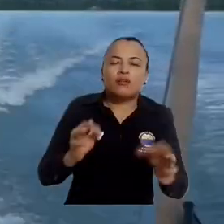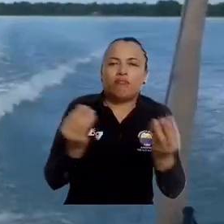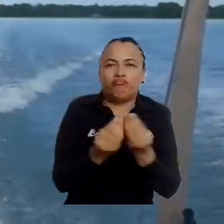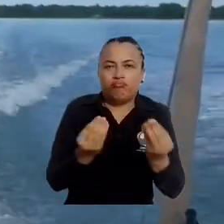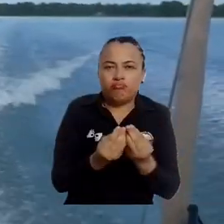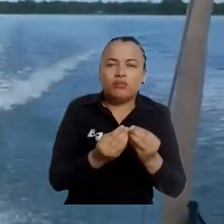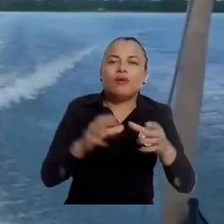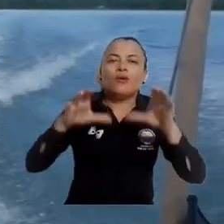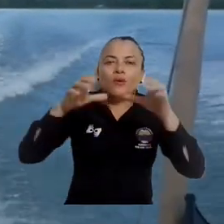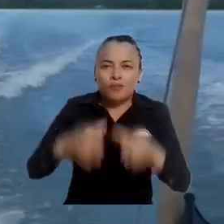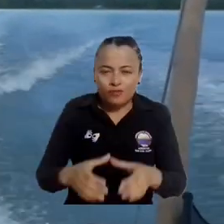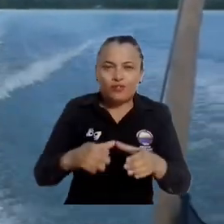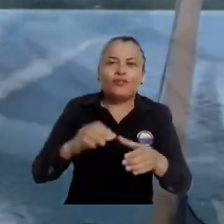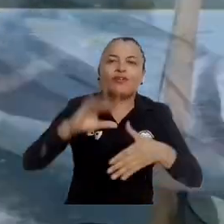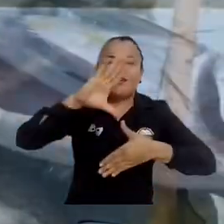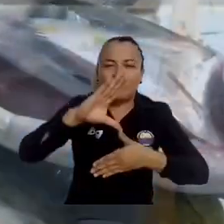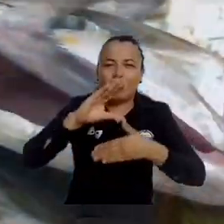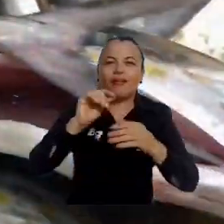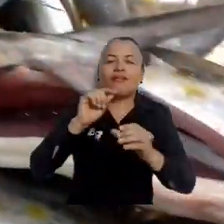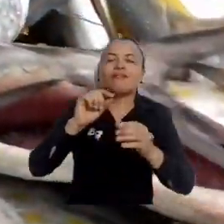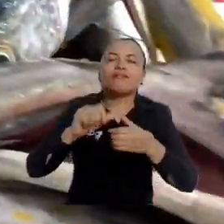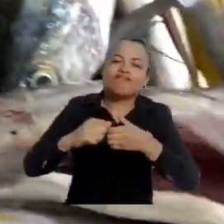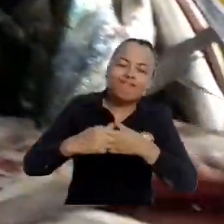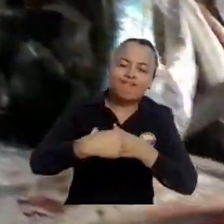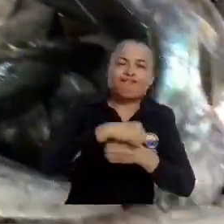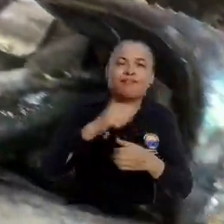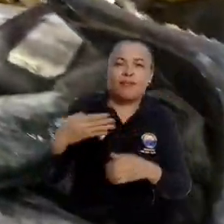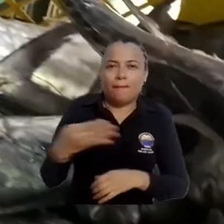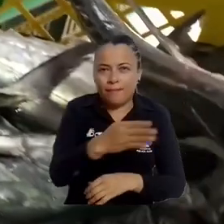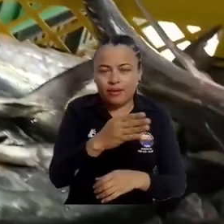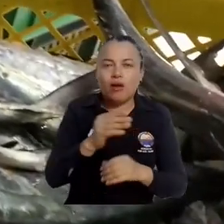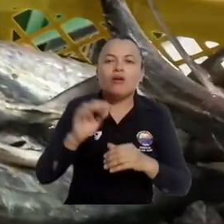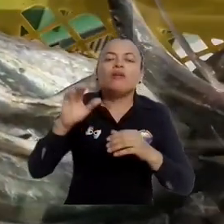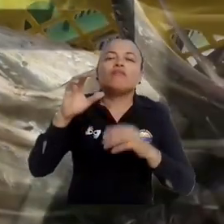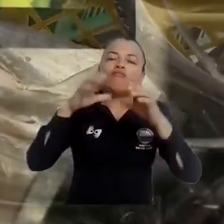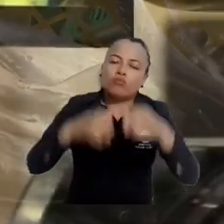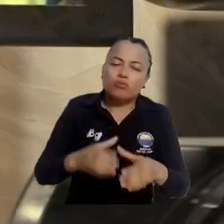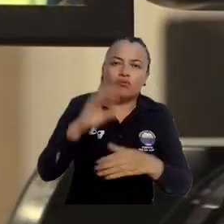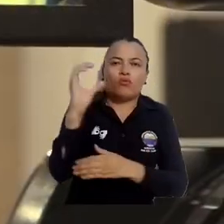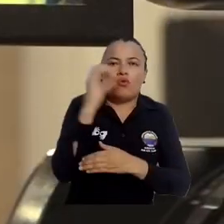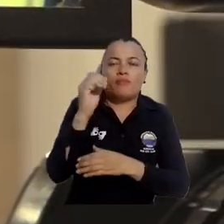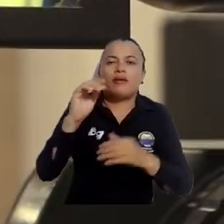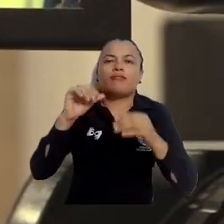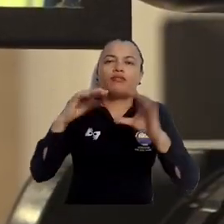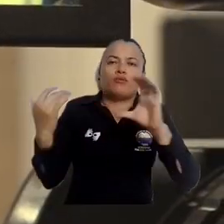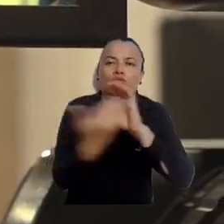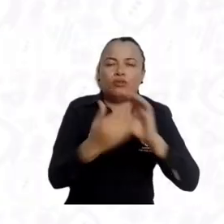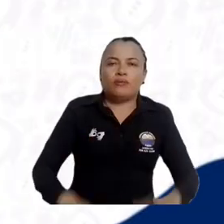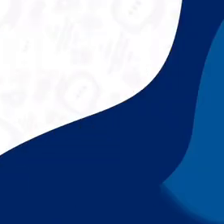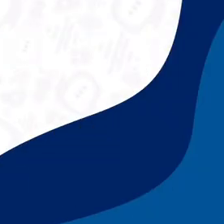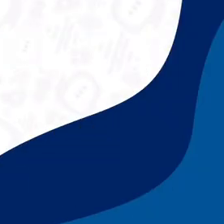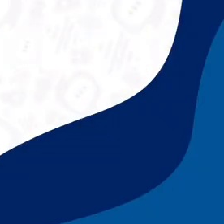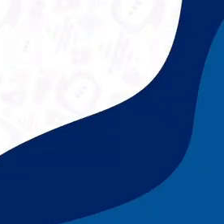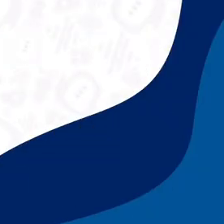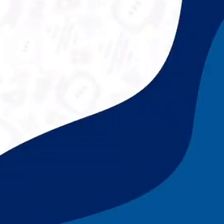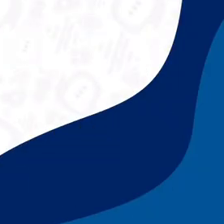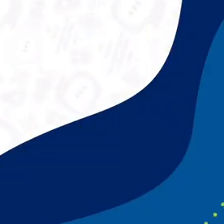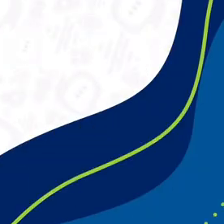Oriental, organizado en conjunto con la Comisión Interamericana del Atún Tropical y la Comisión Colombiana del Océano.